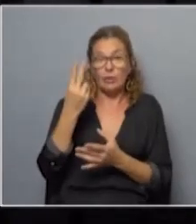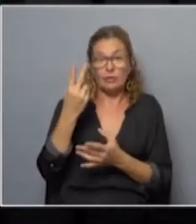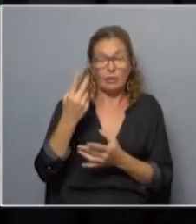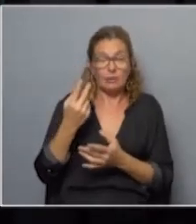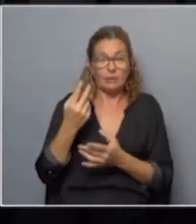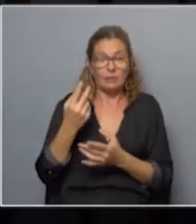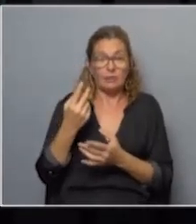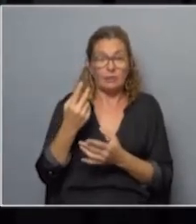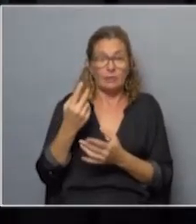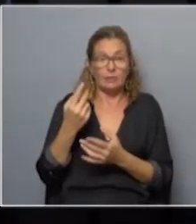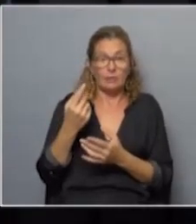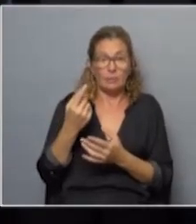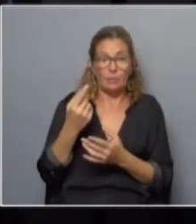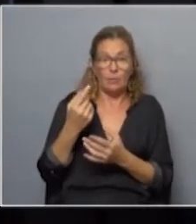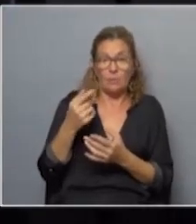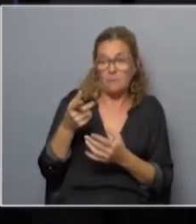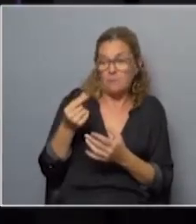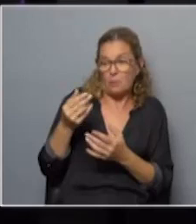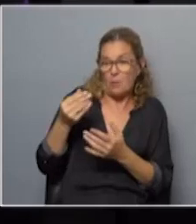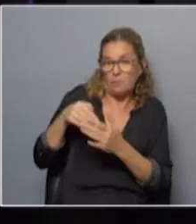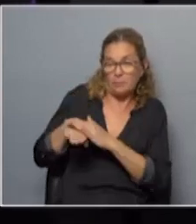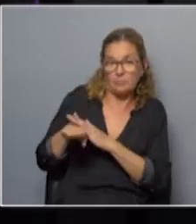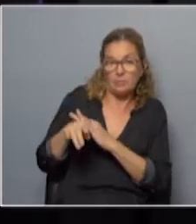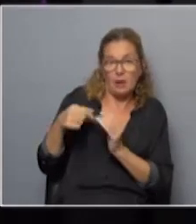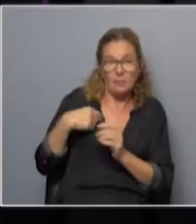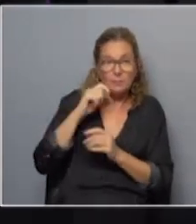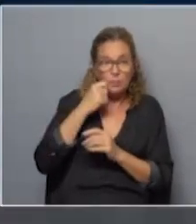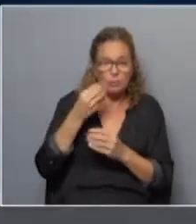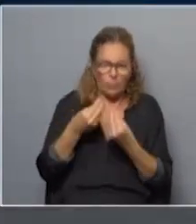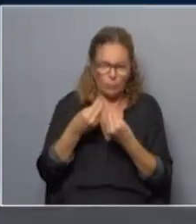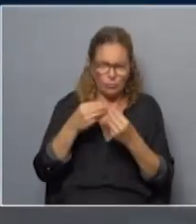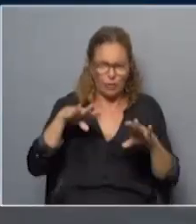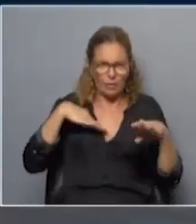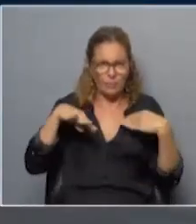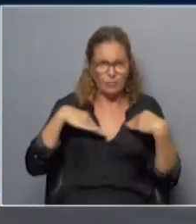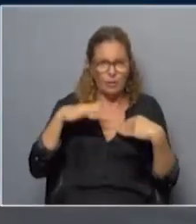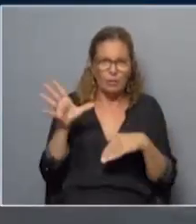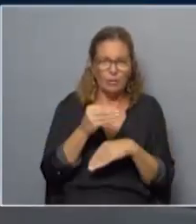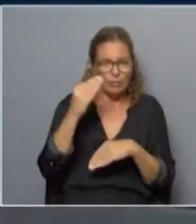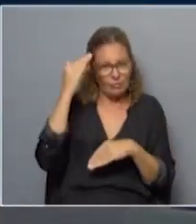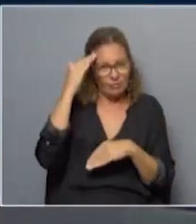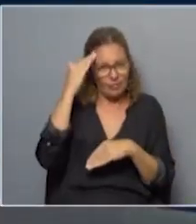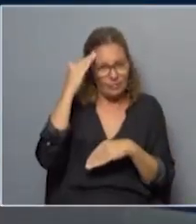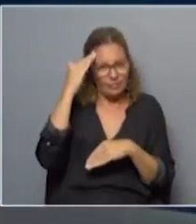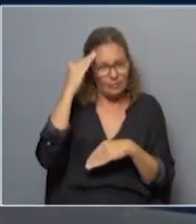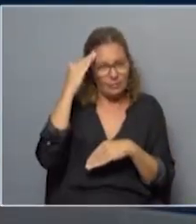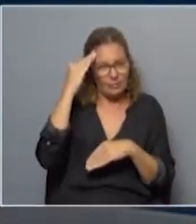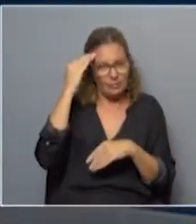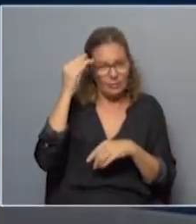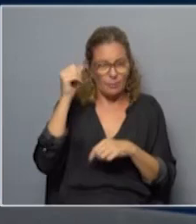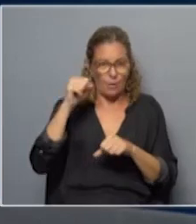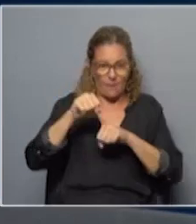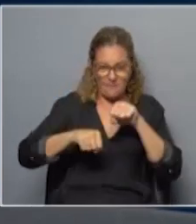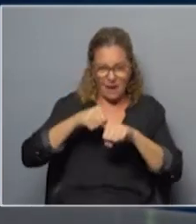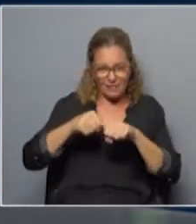provendrá de los mal ahorro. A mí me gusta mucho el deporte. Todos sabemos que un mal ahorro sin un buen equipo